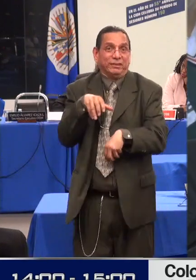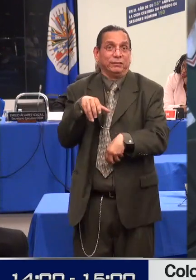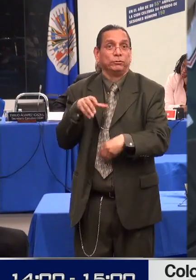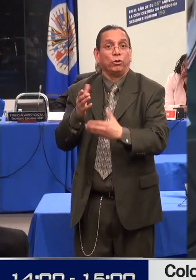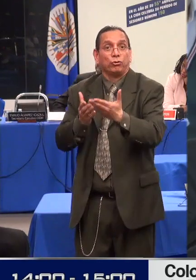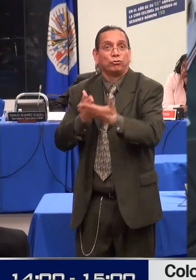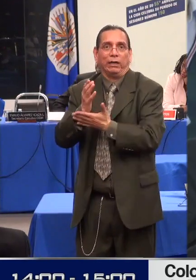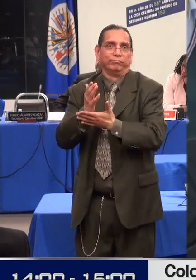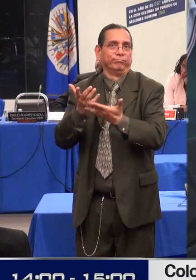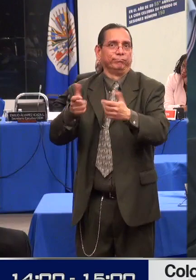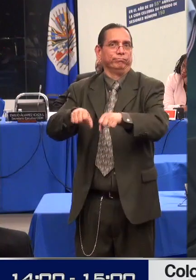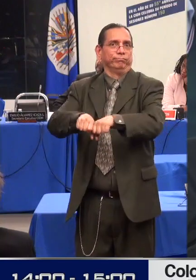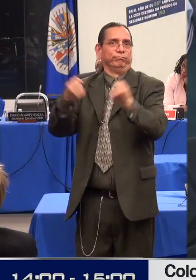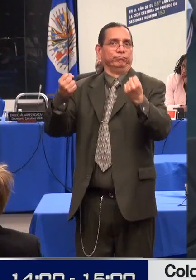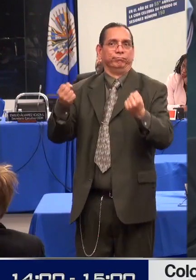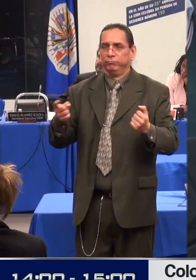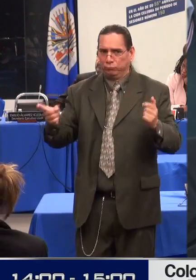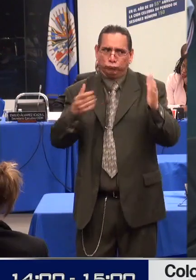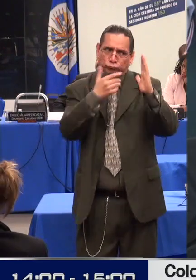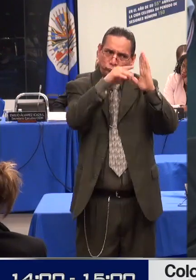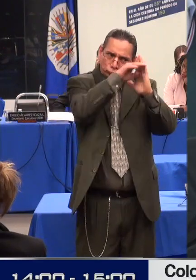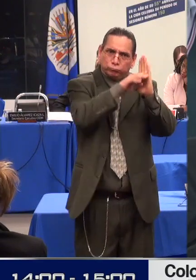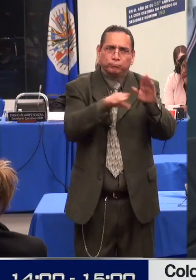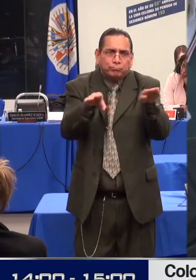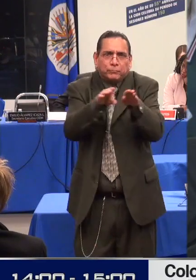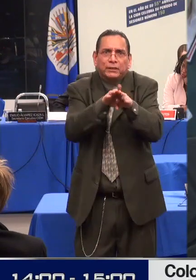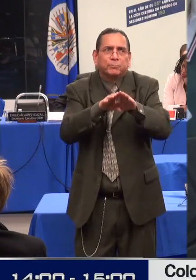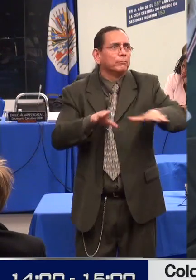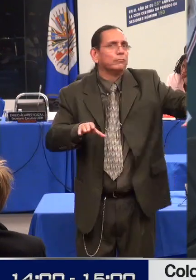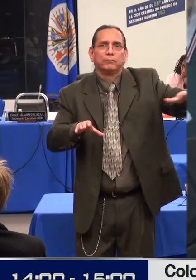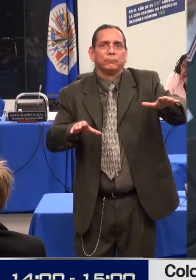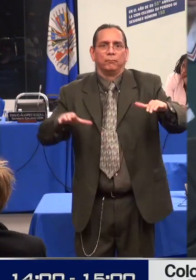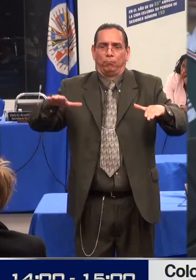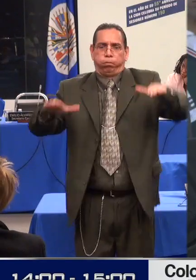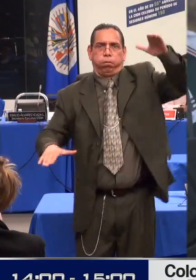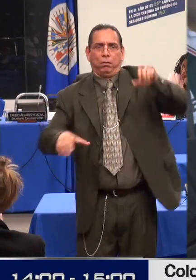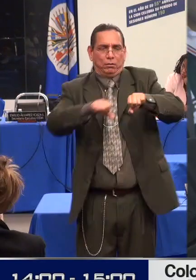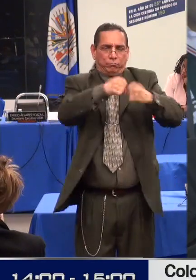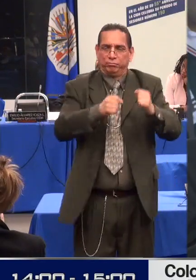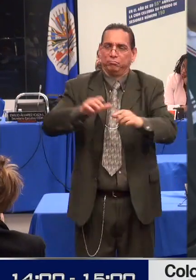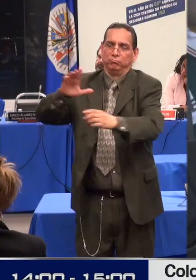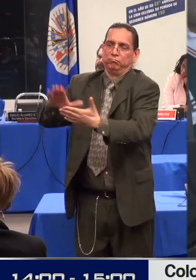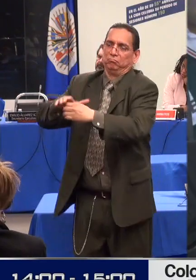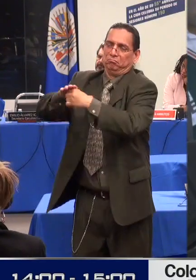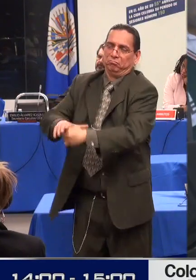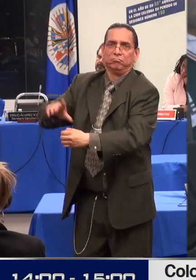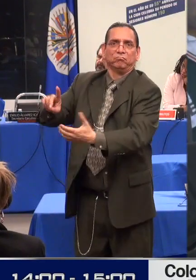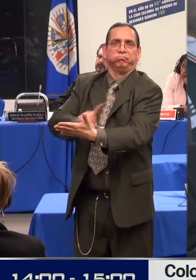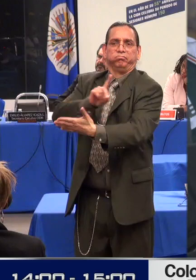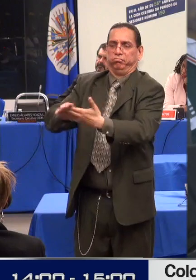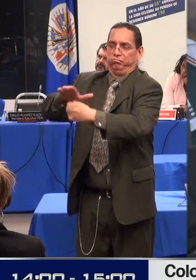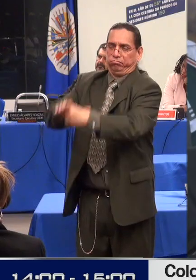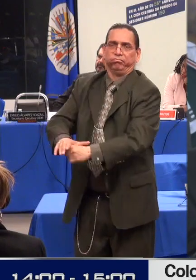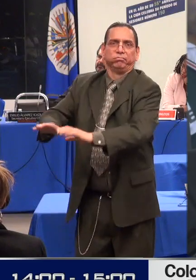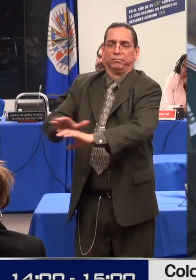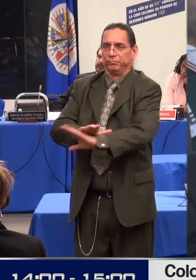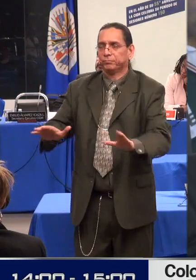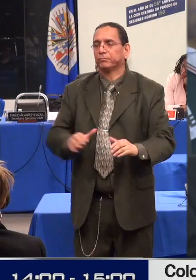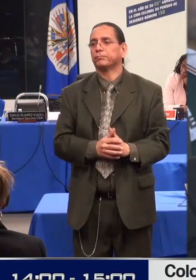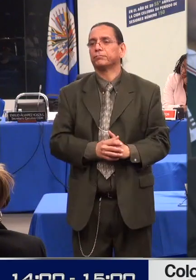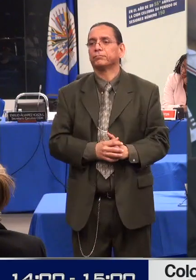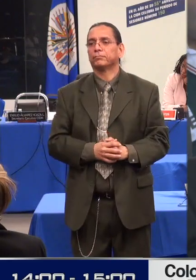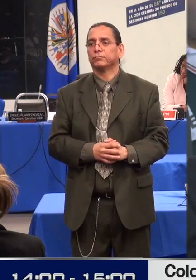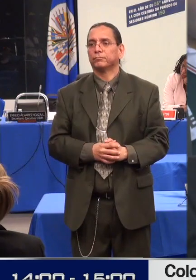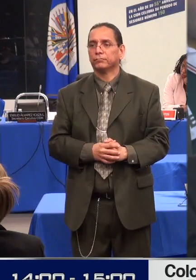reproductivos por parte de la familia ni los colegios. Las personas con discapacidad no tenemos mucha información para